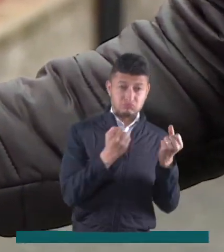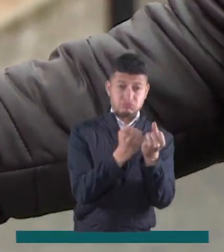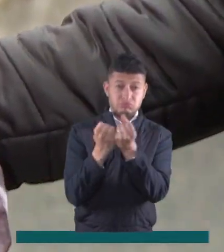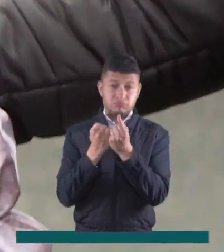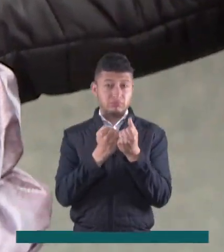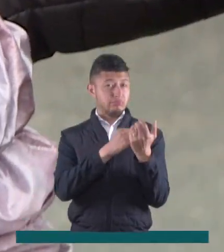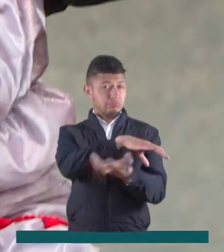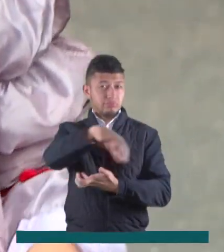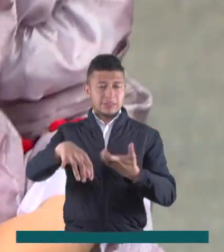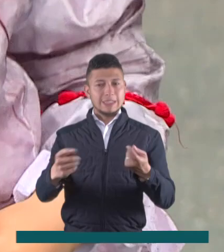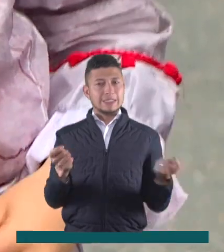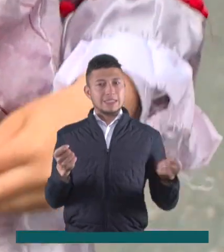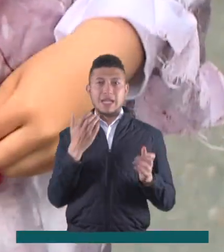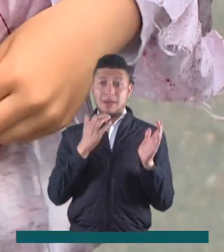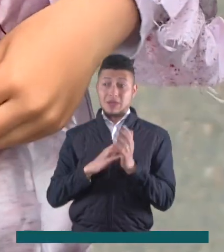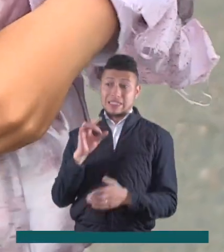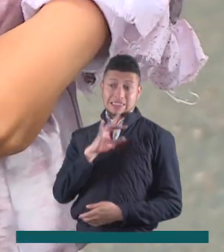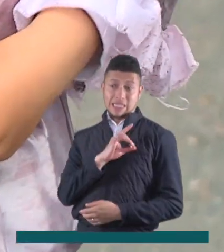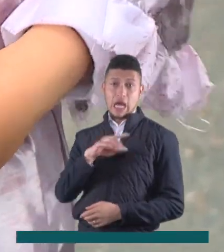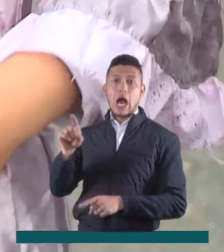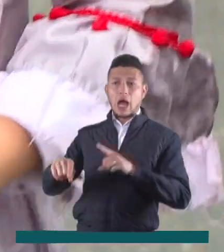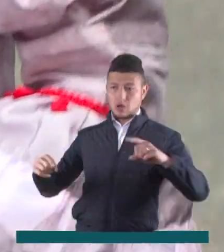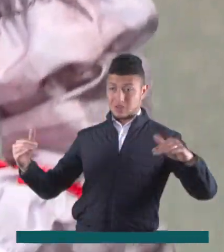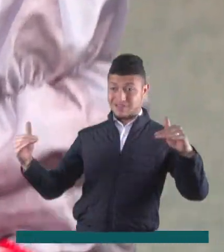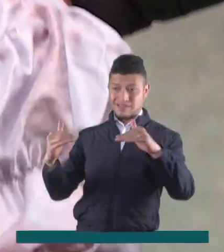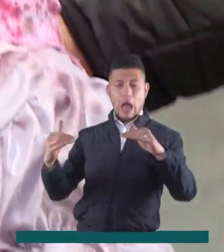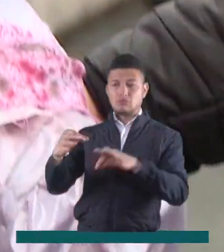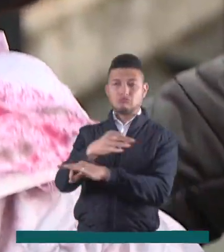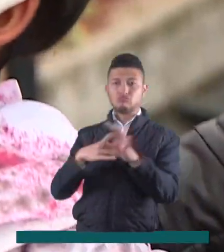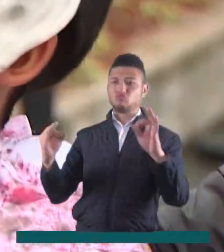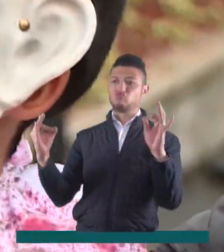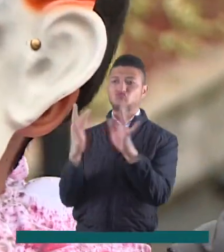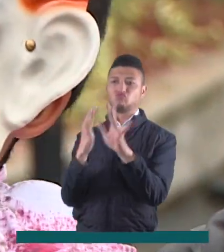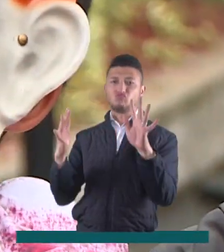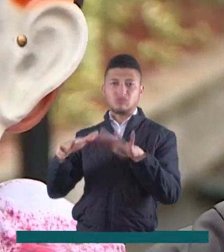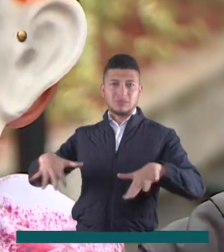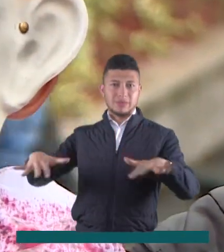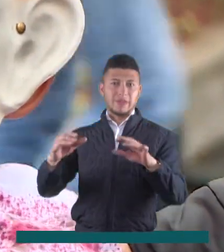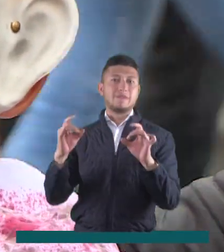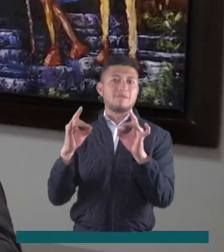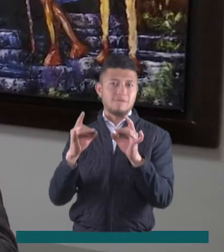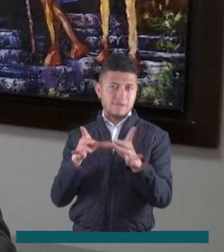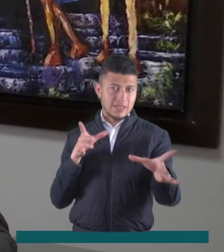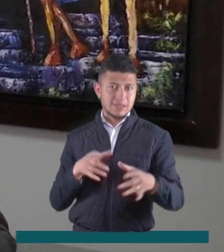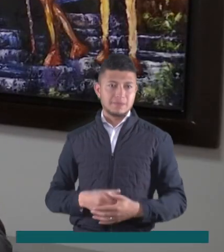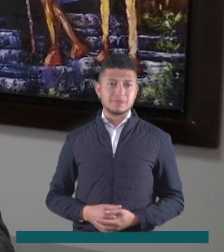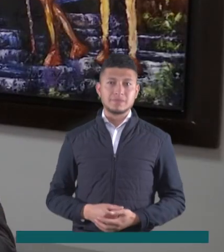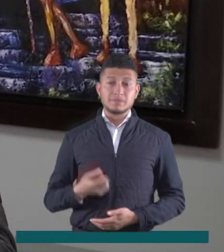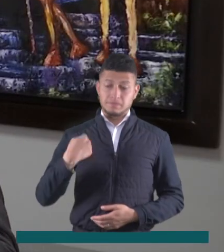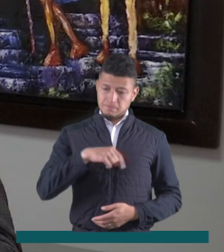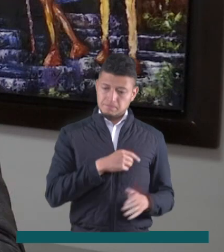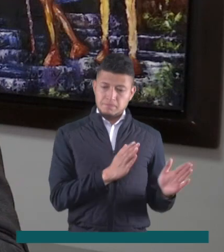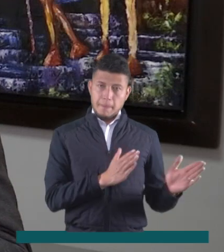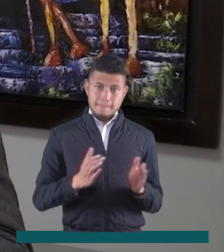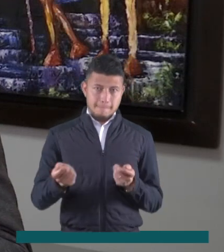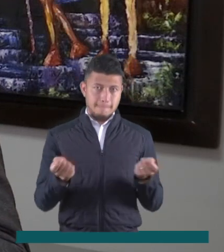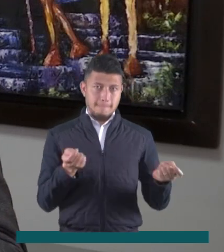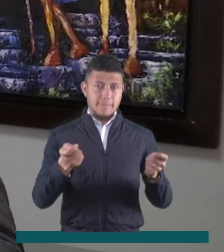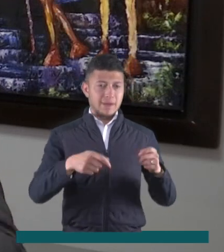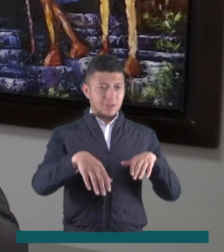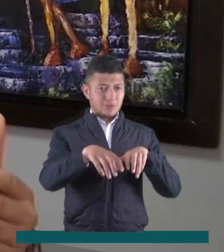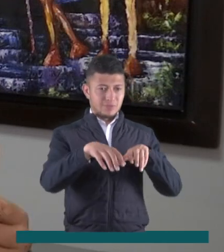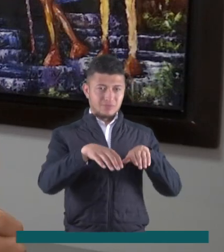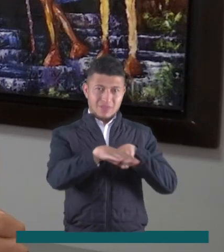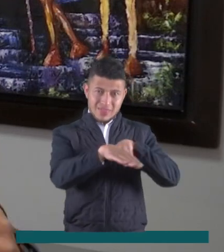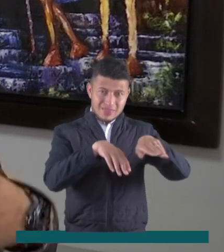aglomeraciones descontroladas. En el caso de Chía, algunas vías serán peatonalizadas durante esta fecha. Nosotros vamos a disponer de un plan de manejo de